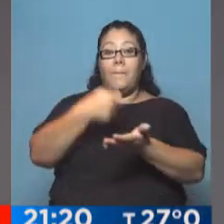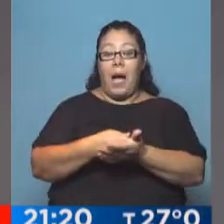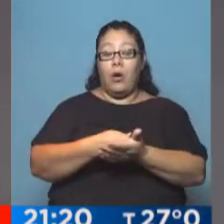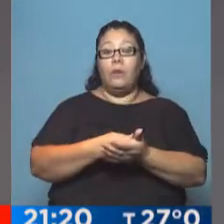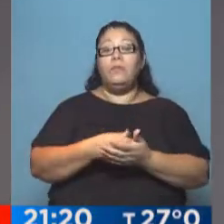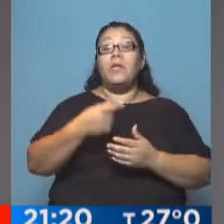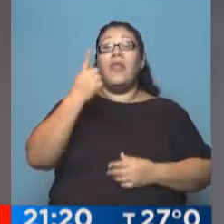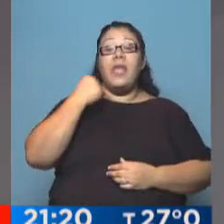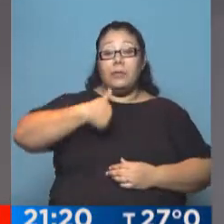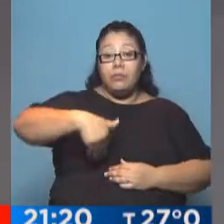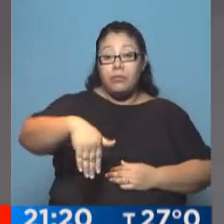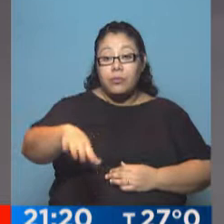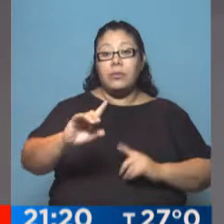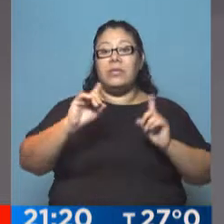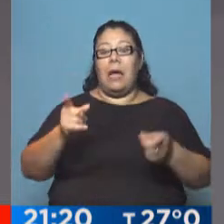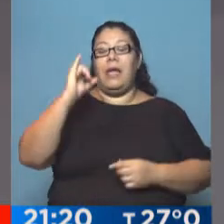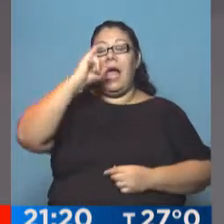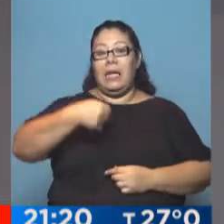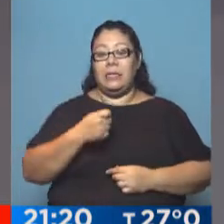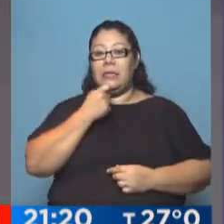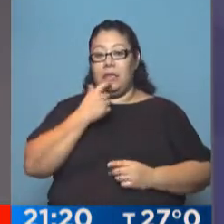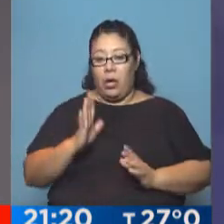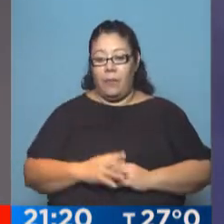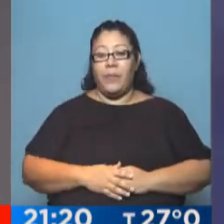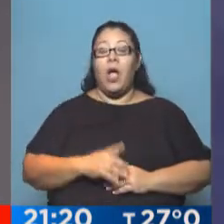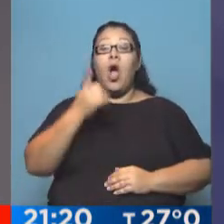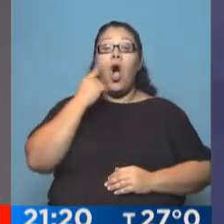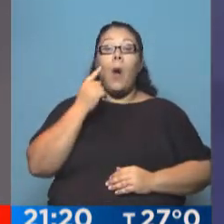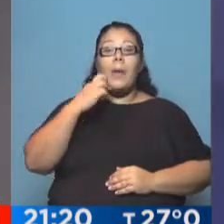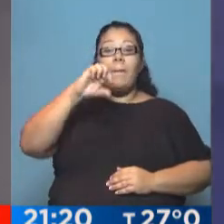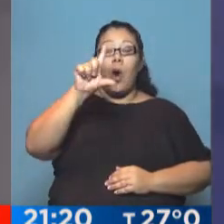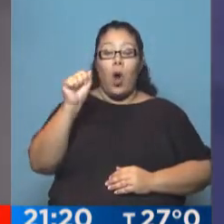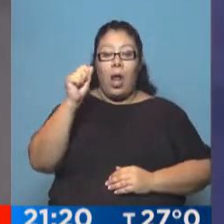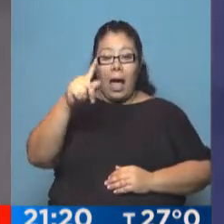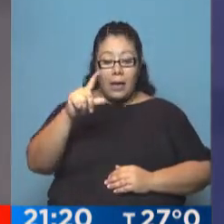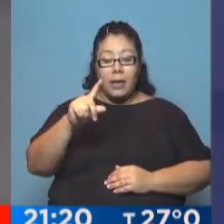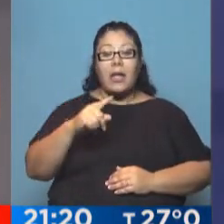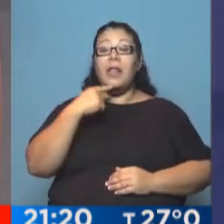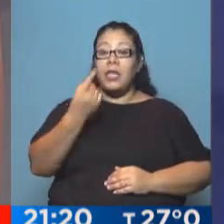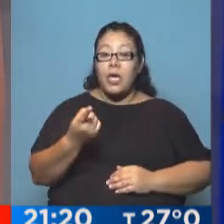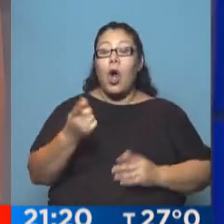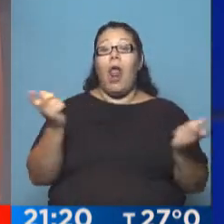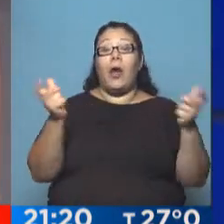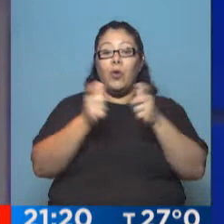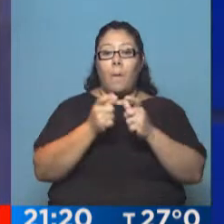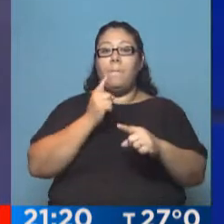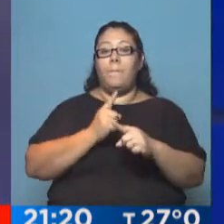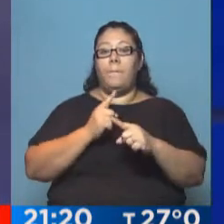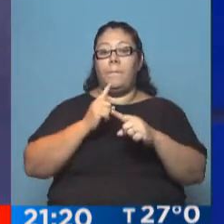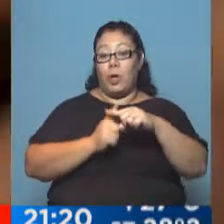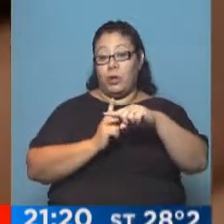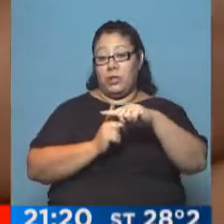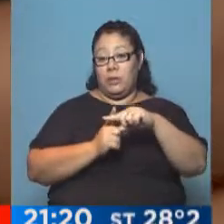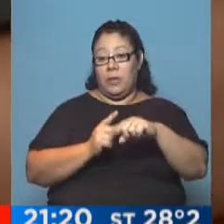se pronuncie sobre el tema. Lo cierto es que hizo declaraciones también el mediador Daniel Pollack y calificó de positivas las gestiones realizadas hasta el